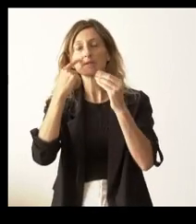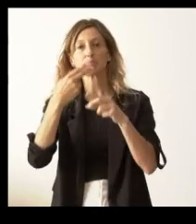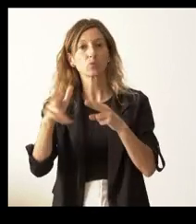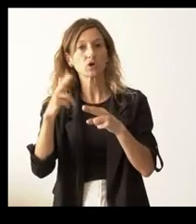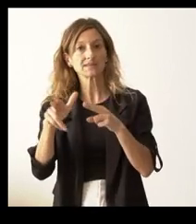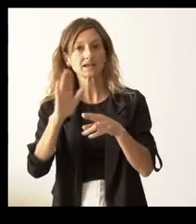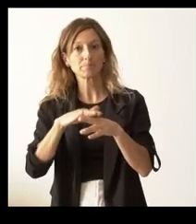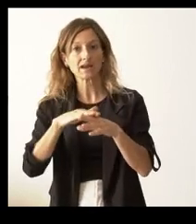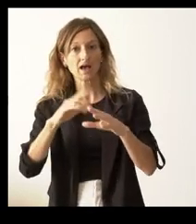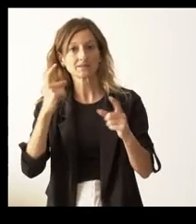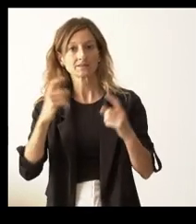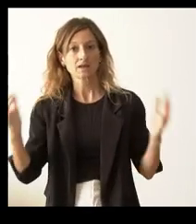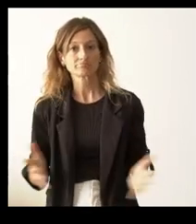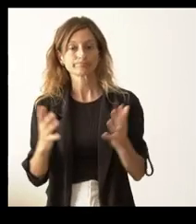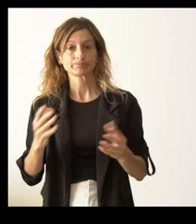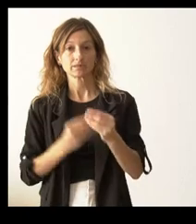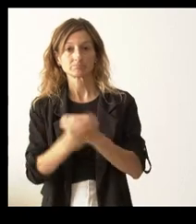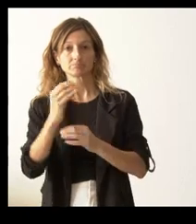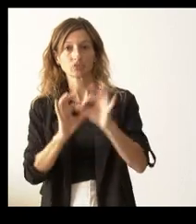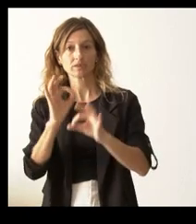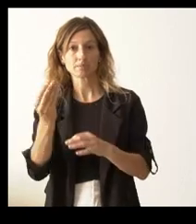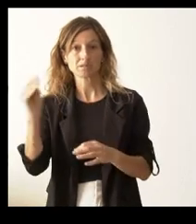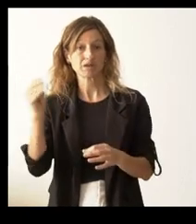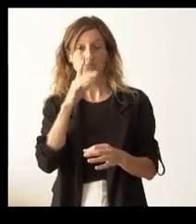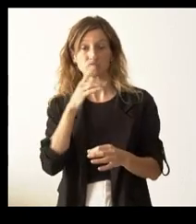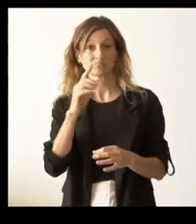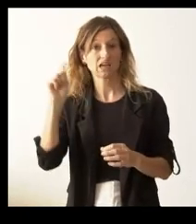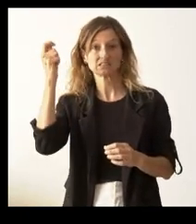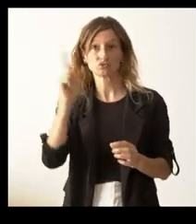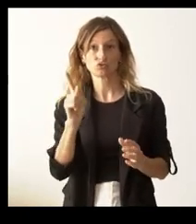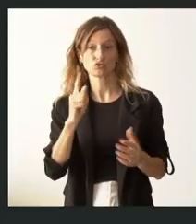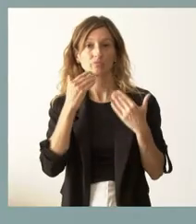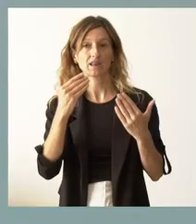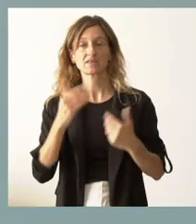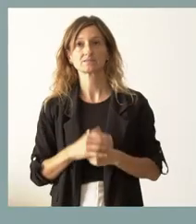de natalidad en vista de que no parecen tener mucho éxito. Muchas gracias.